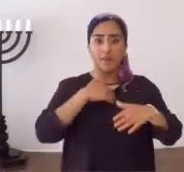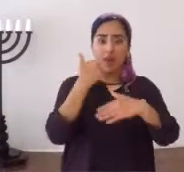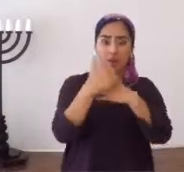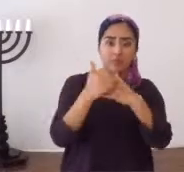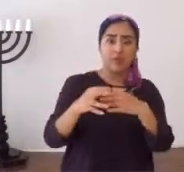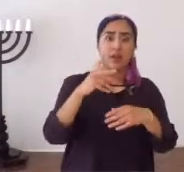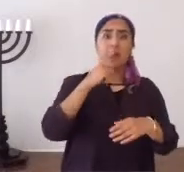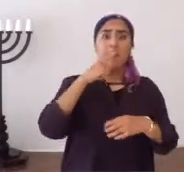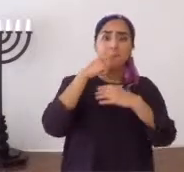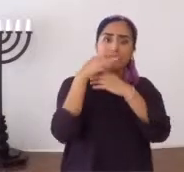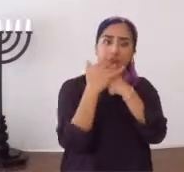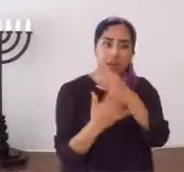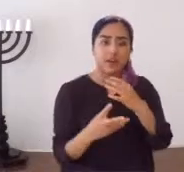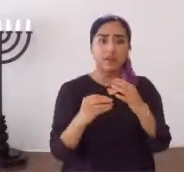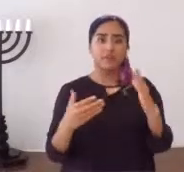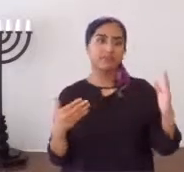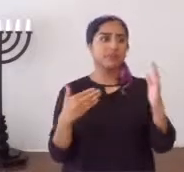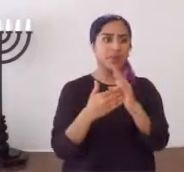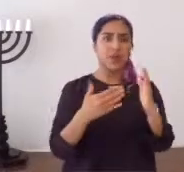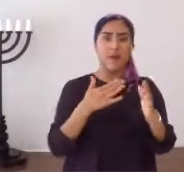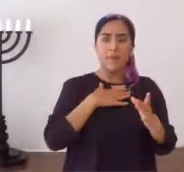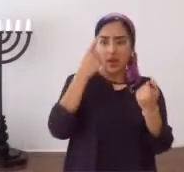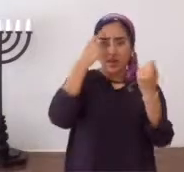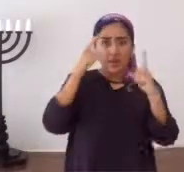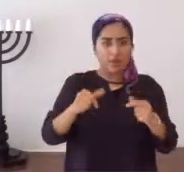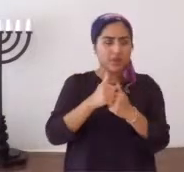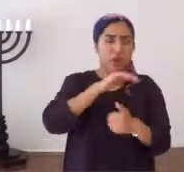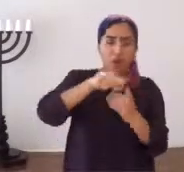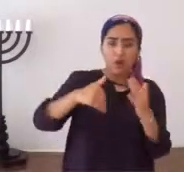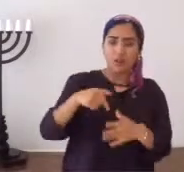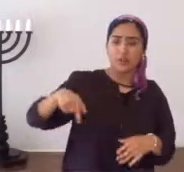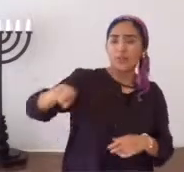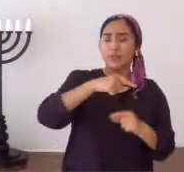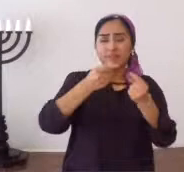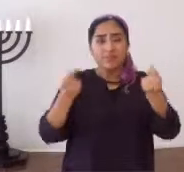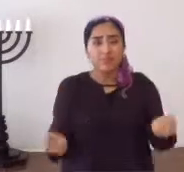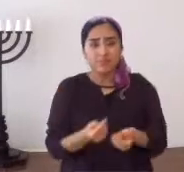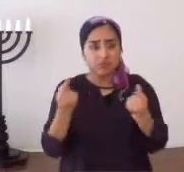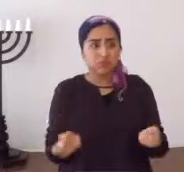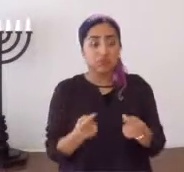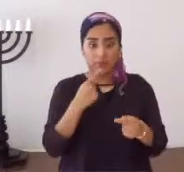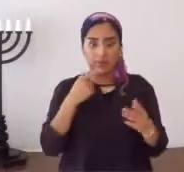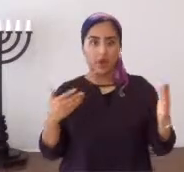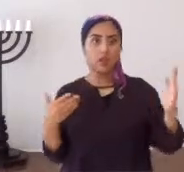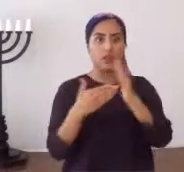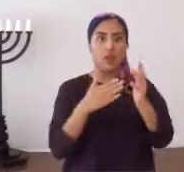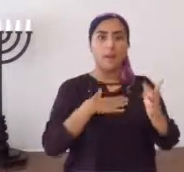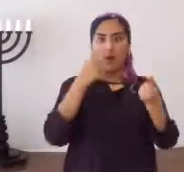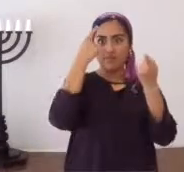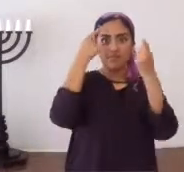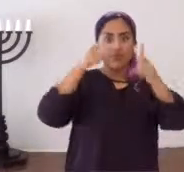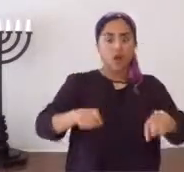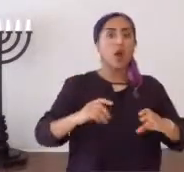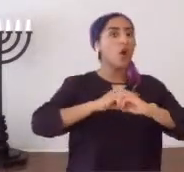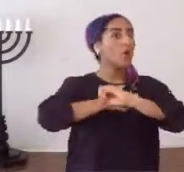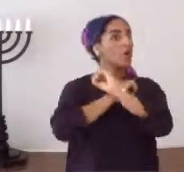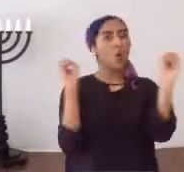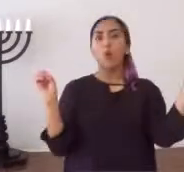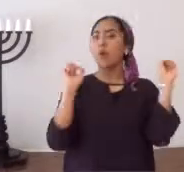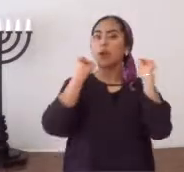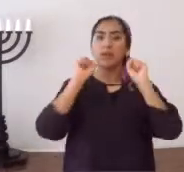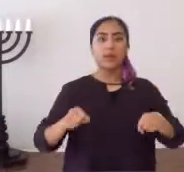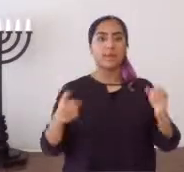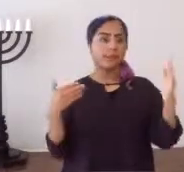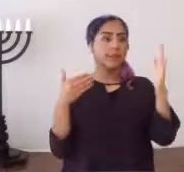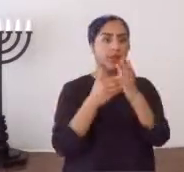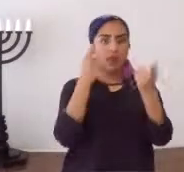mi casa, de ofrecer mi pan, la grosura y la sangre, y de invalidar mi pacto, con todas vuestras abominaciones, y de invalidar mi pacto,